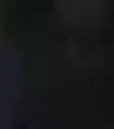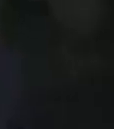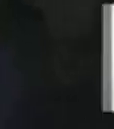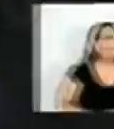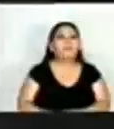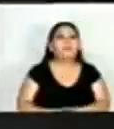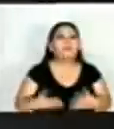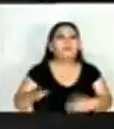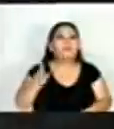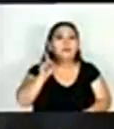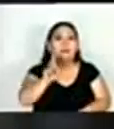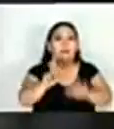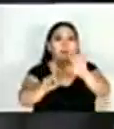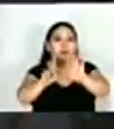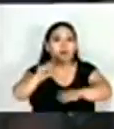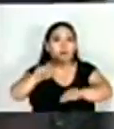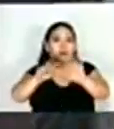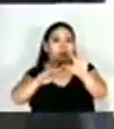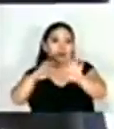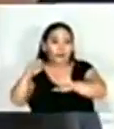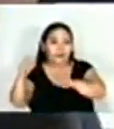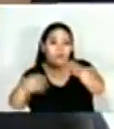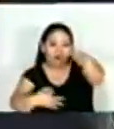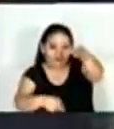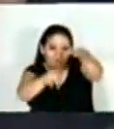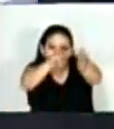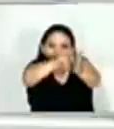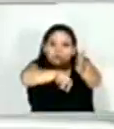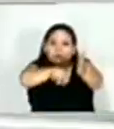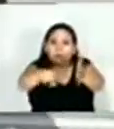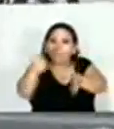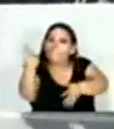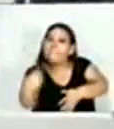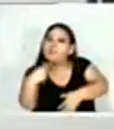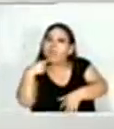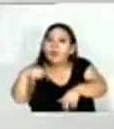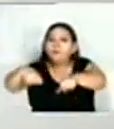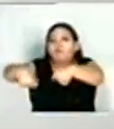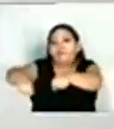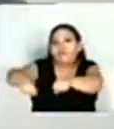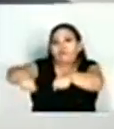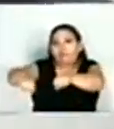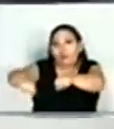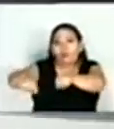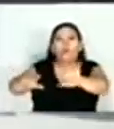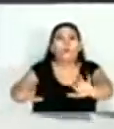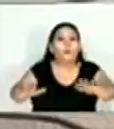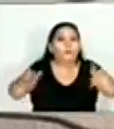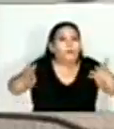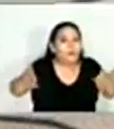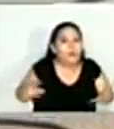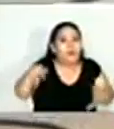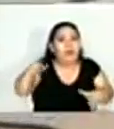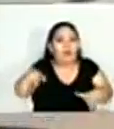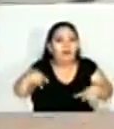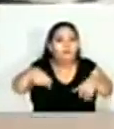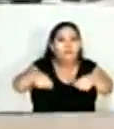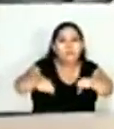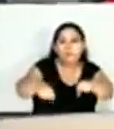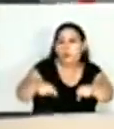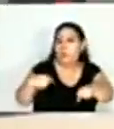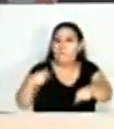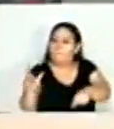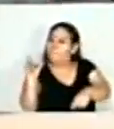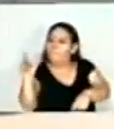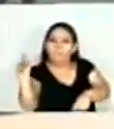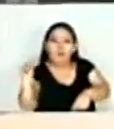Más de 161.700 multas han sido impuestas a motociclistas durante este año, principalmente por conducir sin autorización.